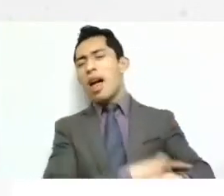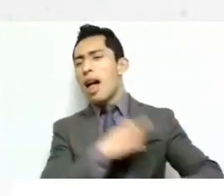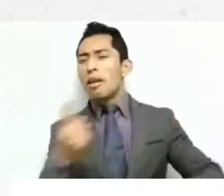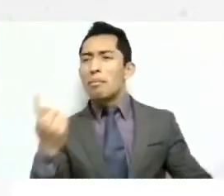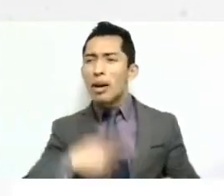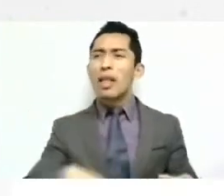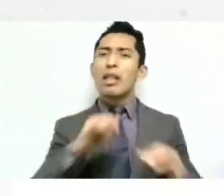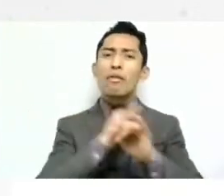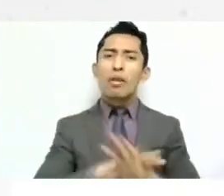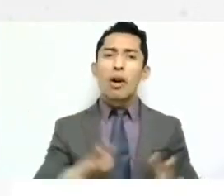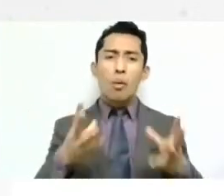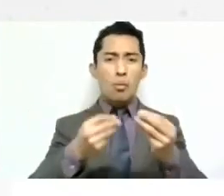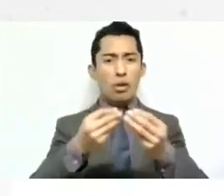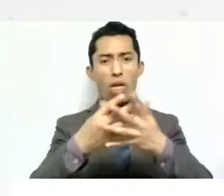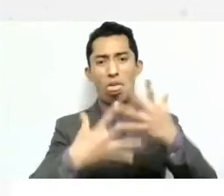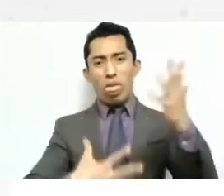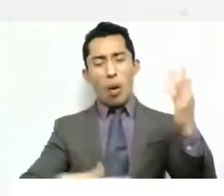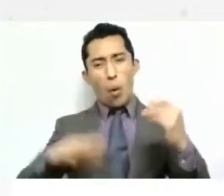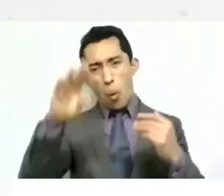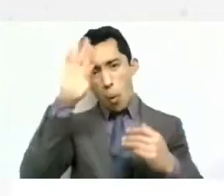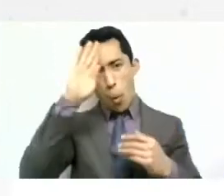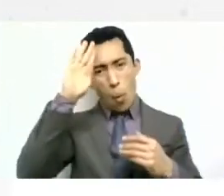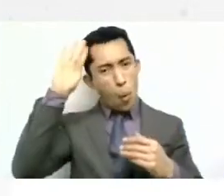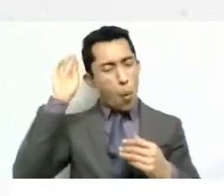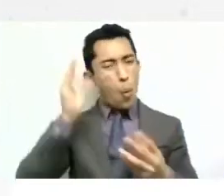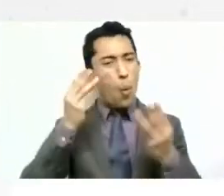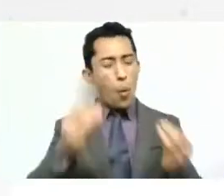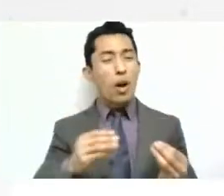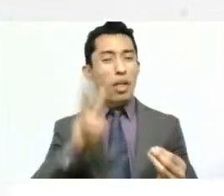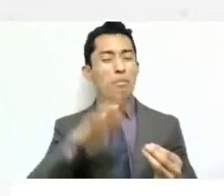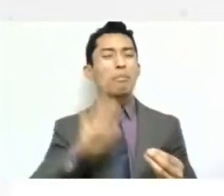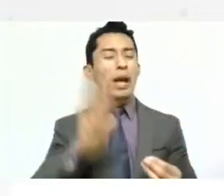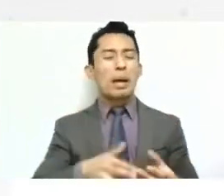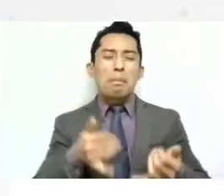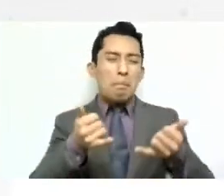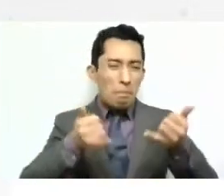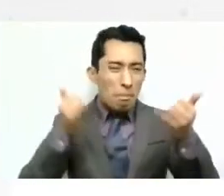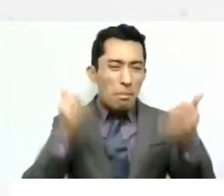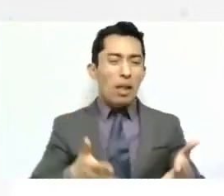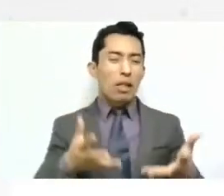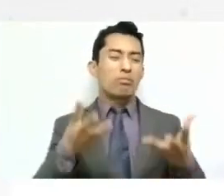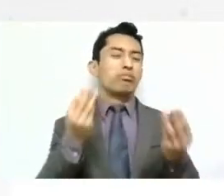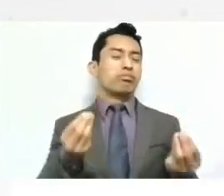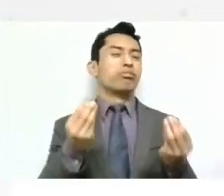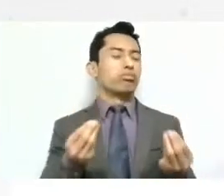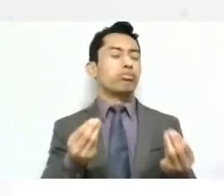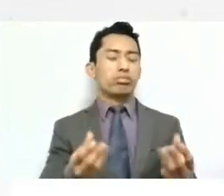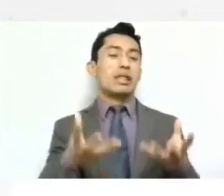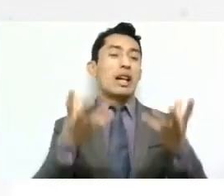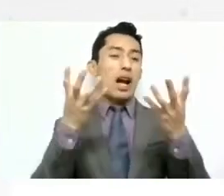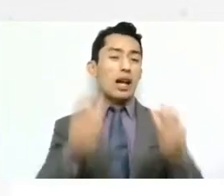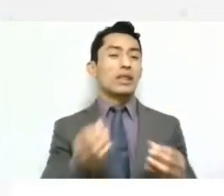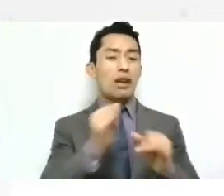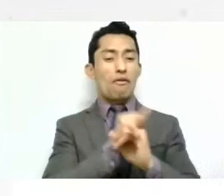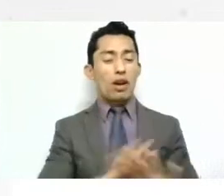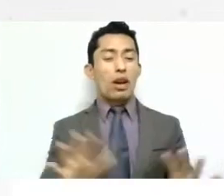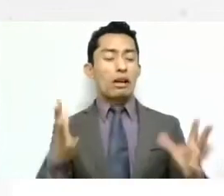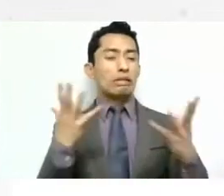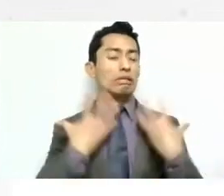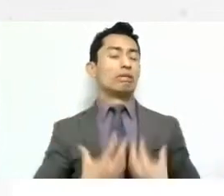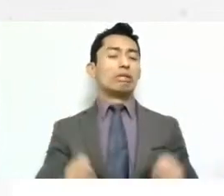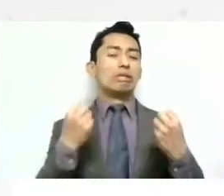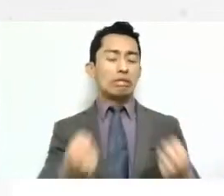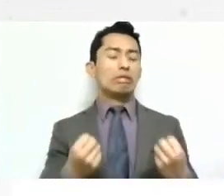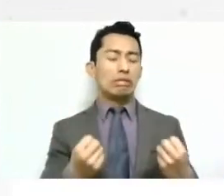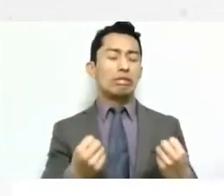información. Entonces para mí era un poco saturado de información, y esto, pues ahora, a través de todo